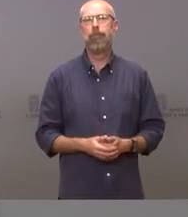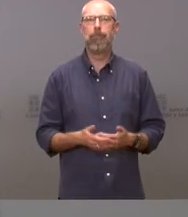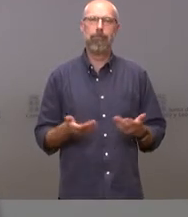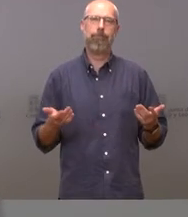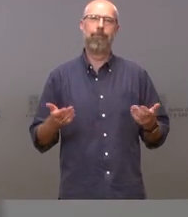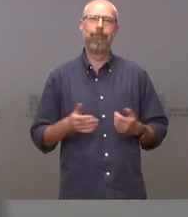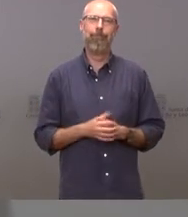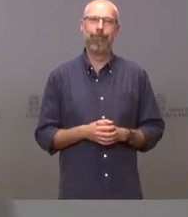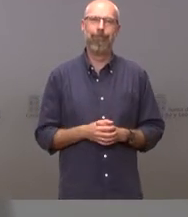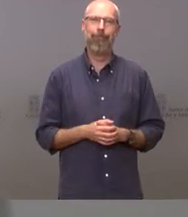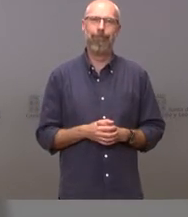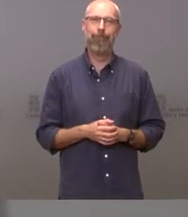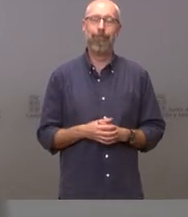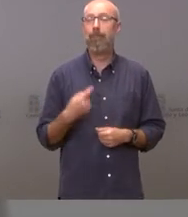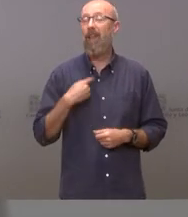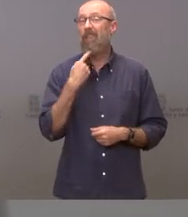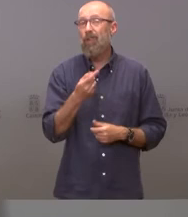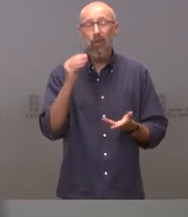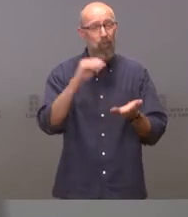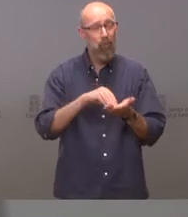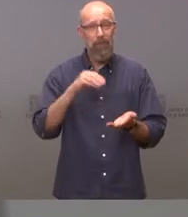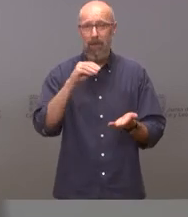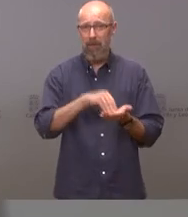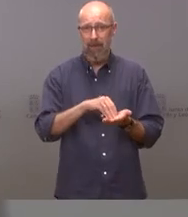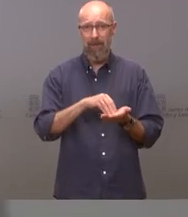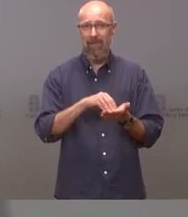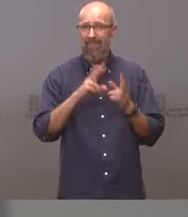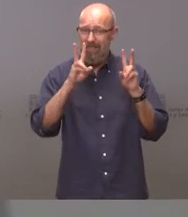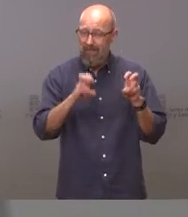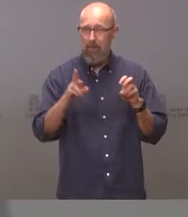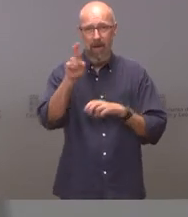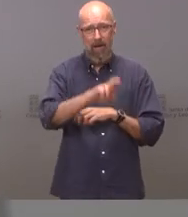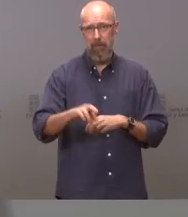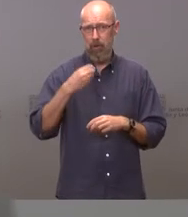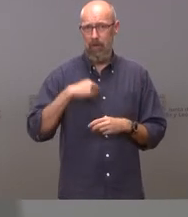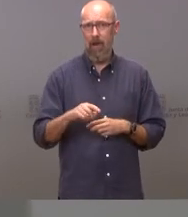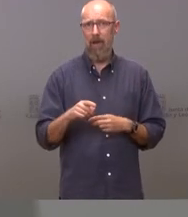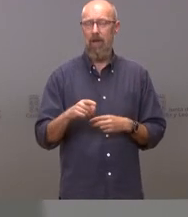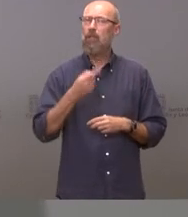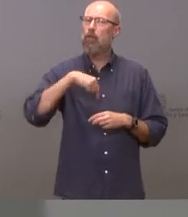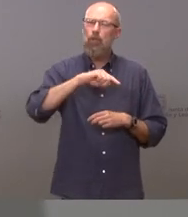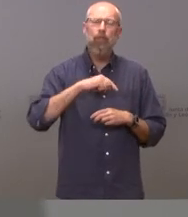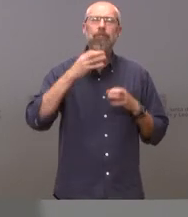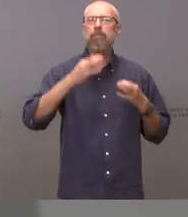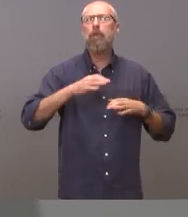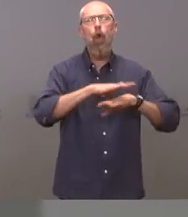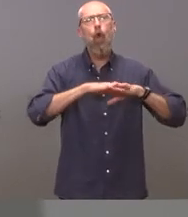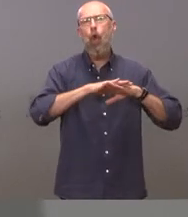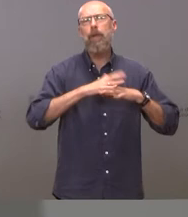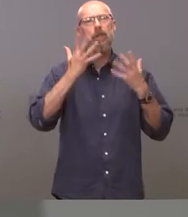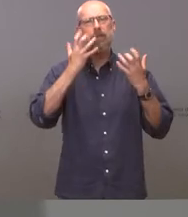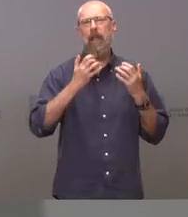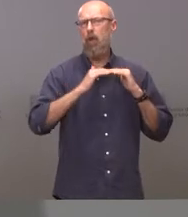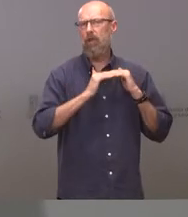hemos dicho tantas veces ya este asunto somos un gobierno estable somos un gobierno serio con una mayoría